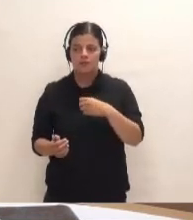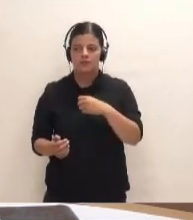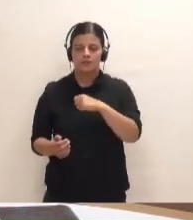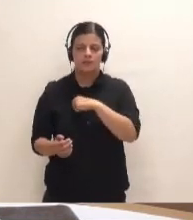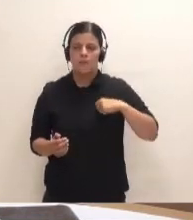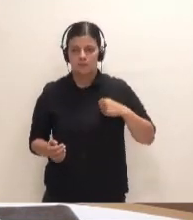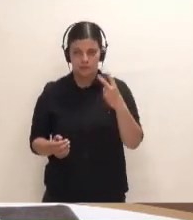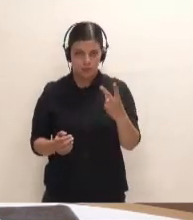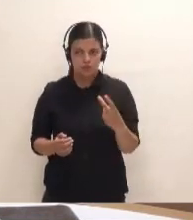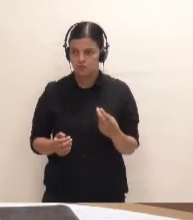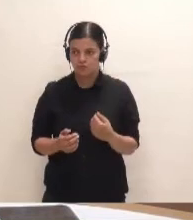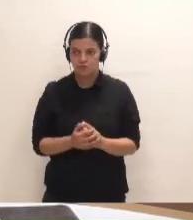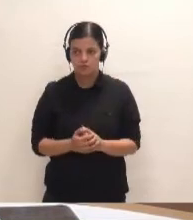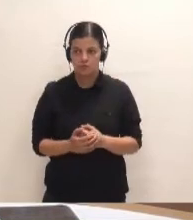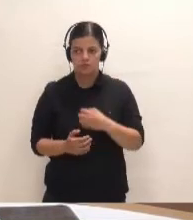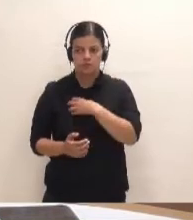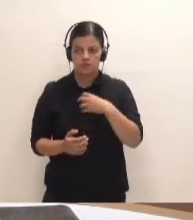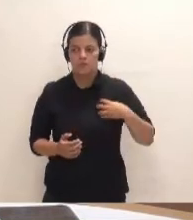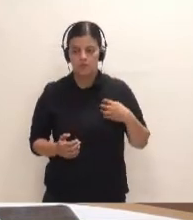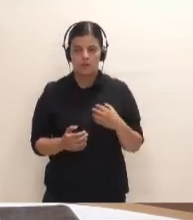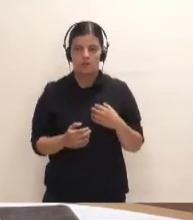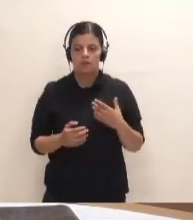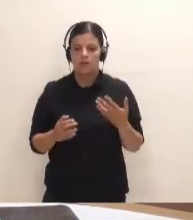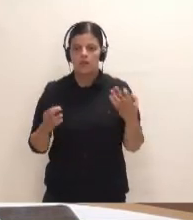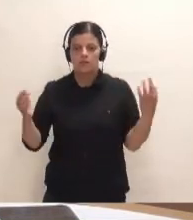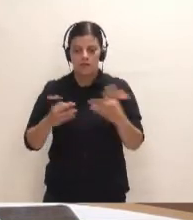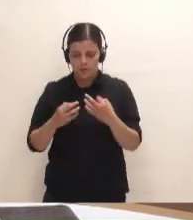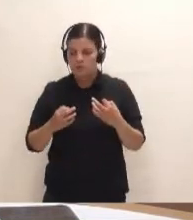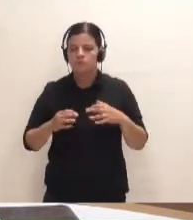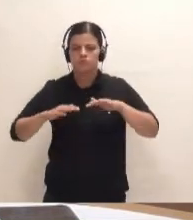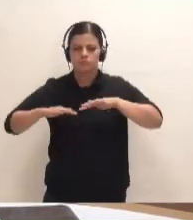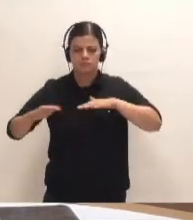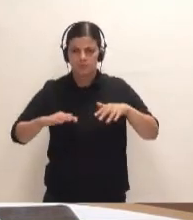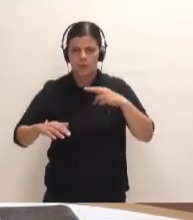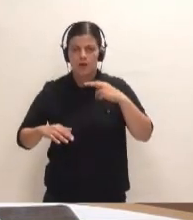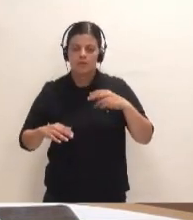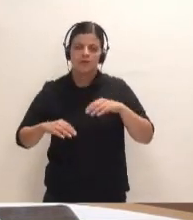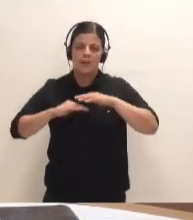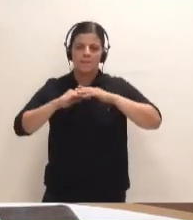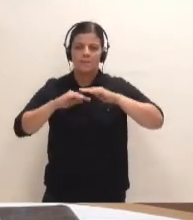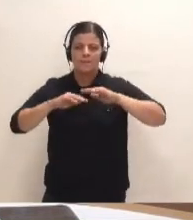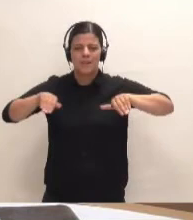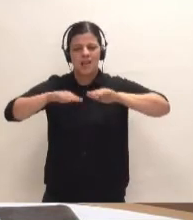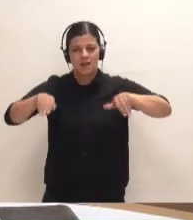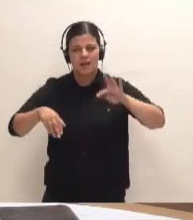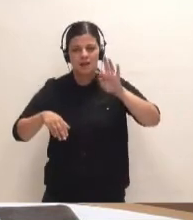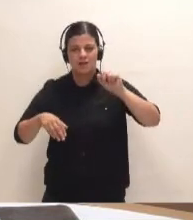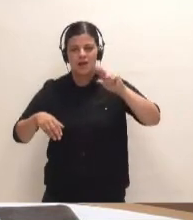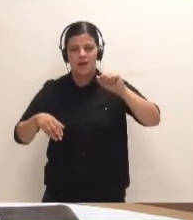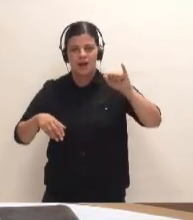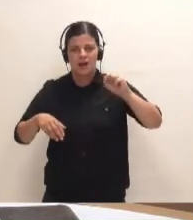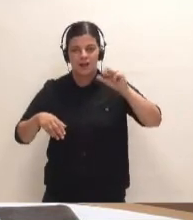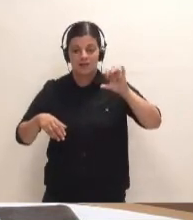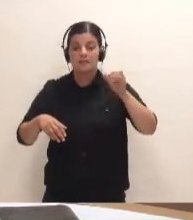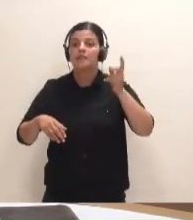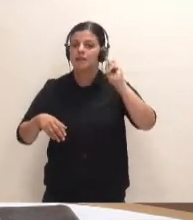Necesitan una activación que suponga una rehabilitación, actuar en la playa de los Tarajales. Por cierto, su declaración de impacto ambiental también se